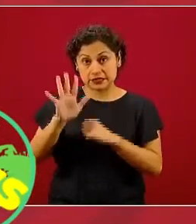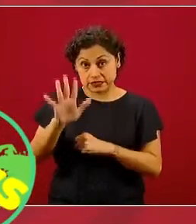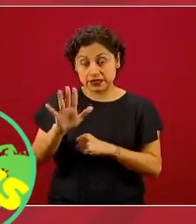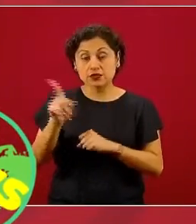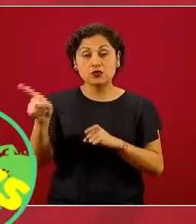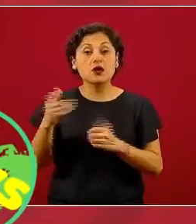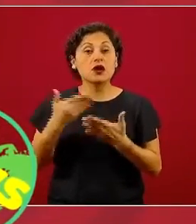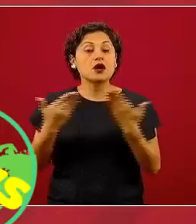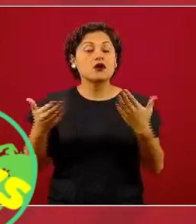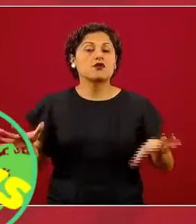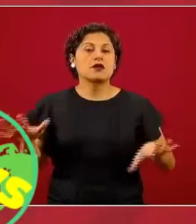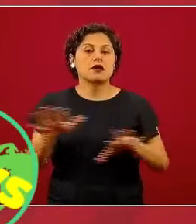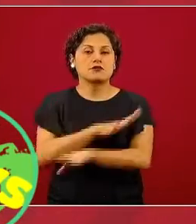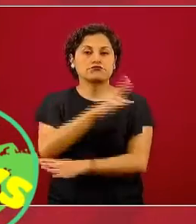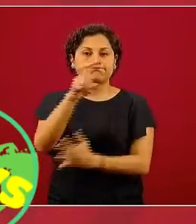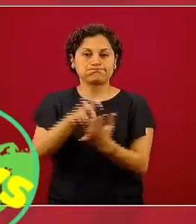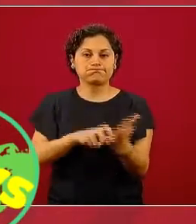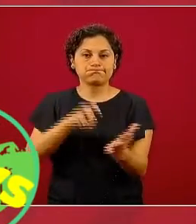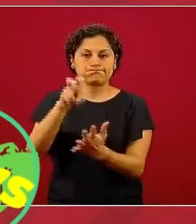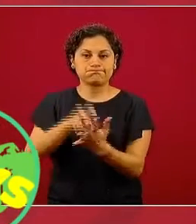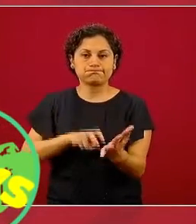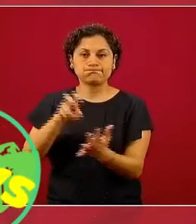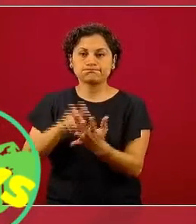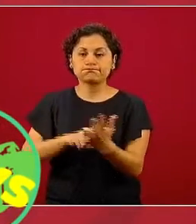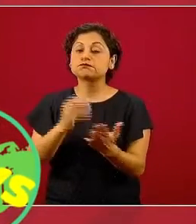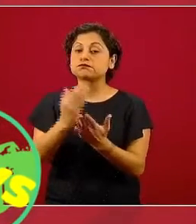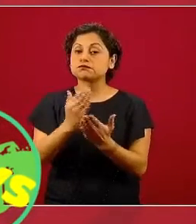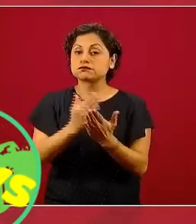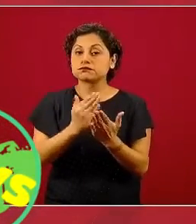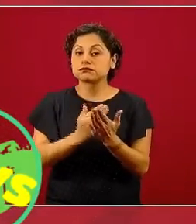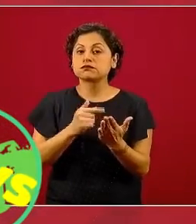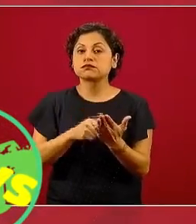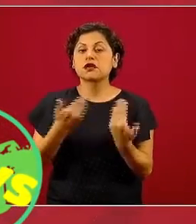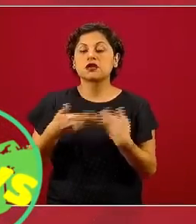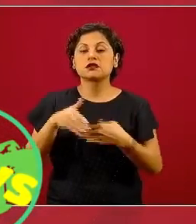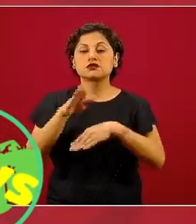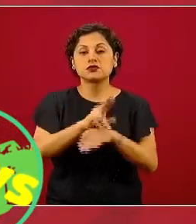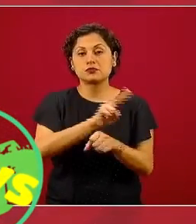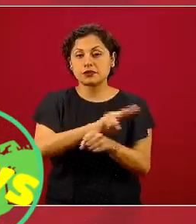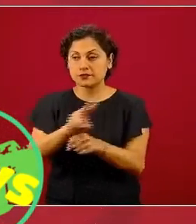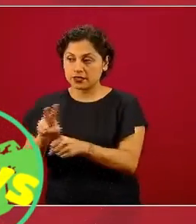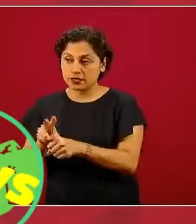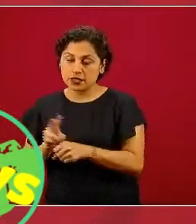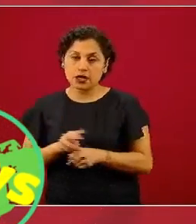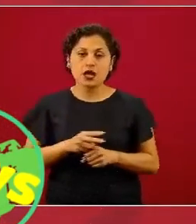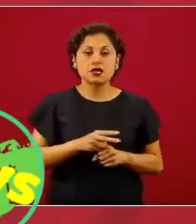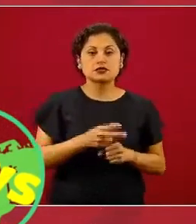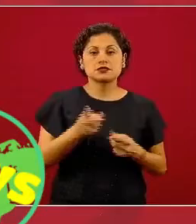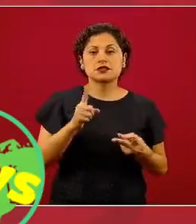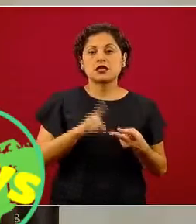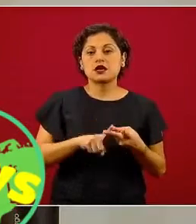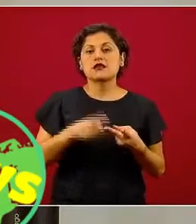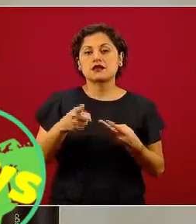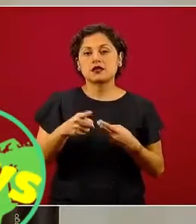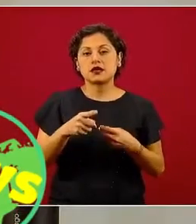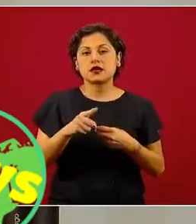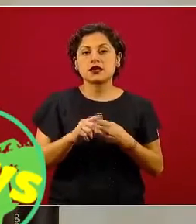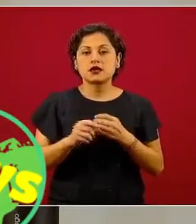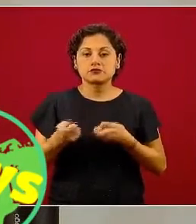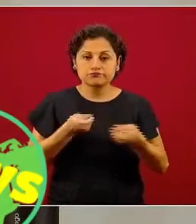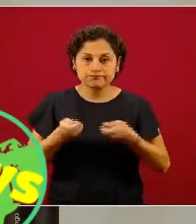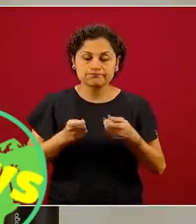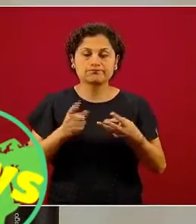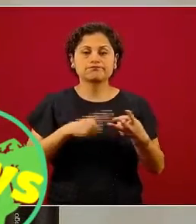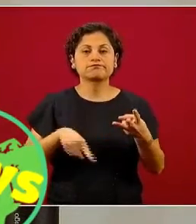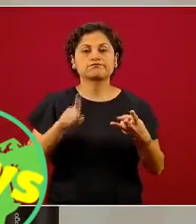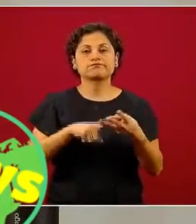sustanciales en las prácticas de vigilancia, de prevención, de control, de respuesta, de preparación, de recuperación,